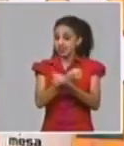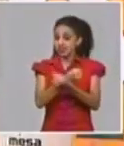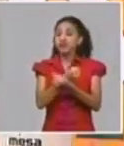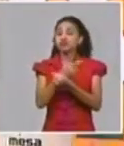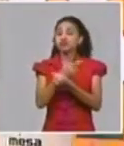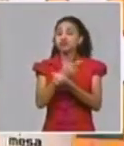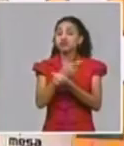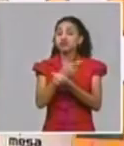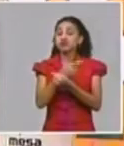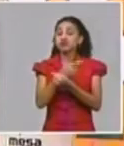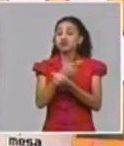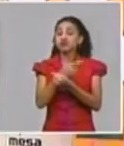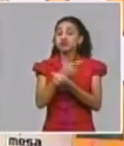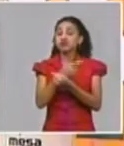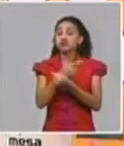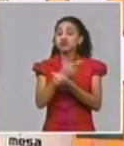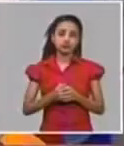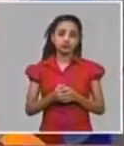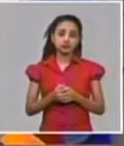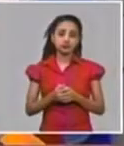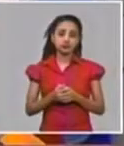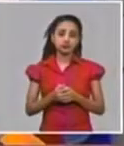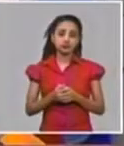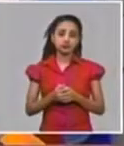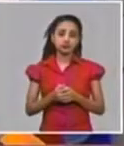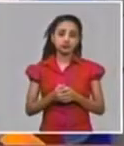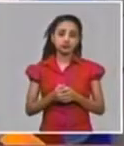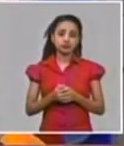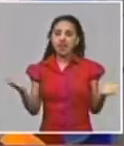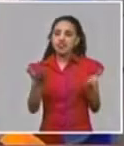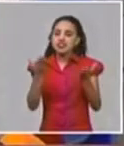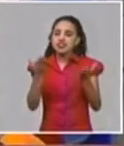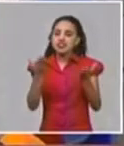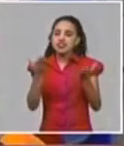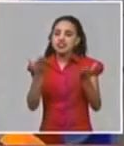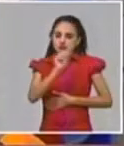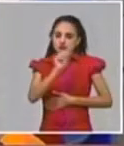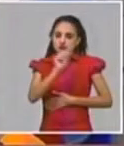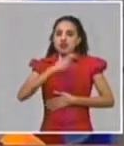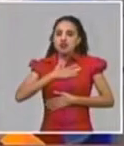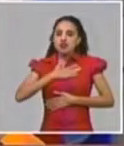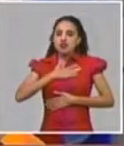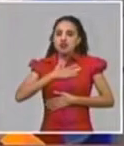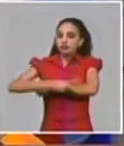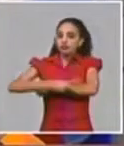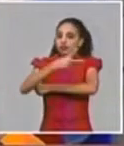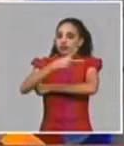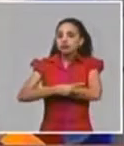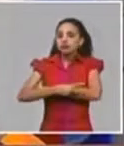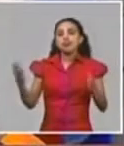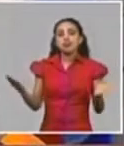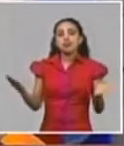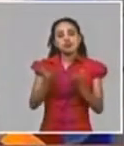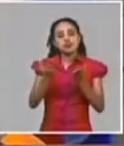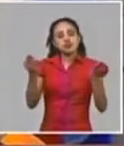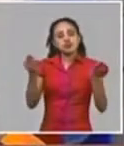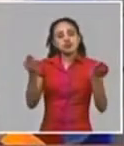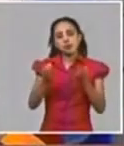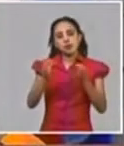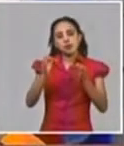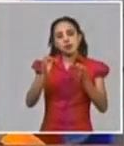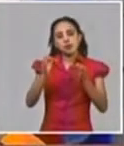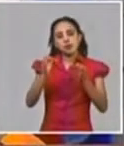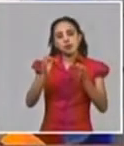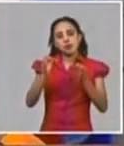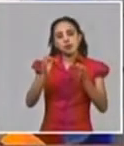no poco el desarrollo social de nuestro país el desarrollo de los sistemas de salud ha hecho que Cuba